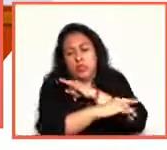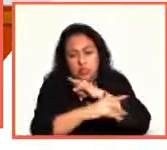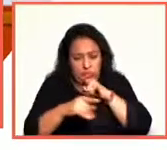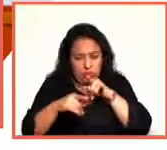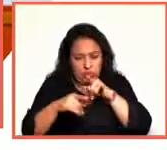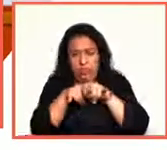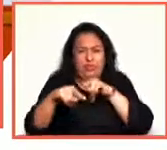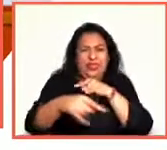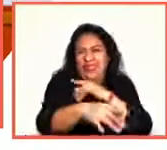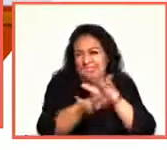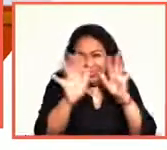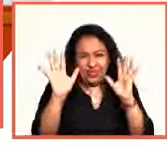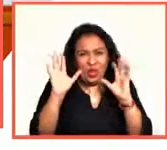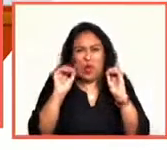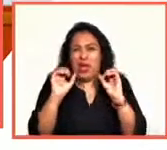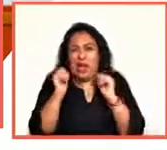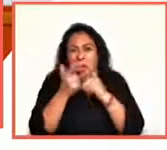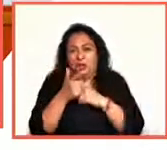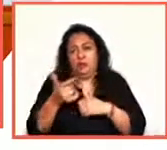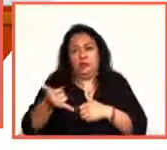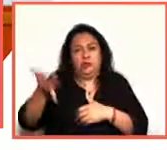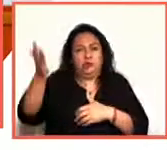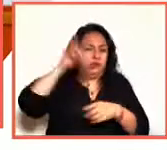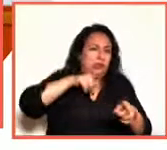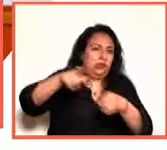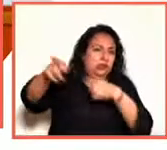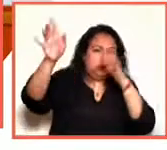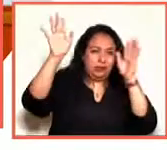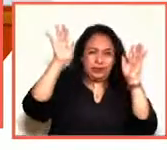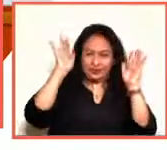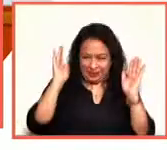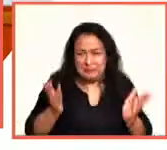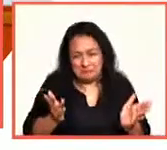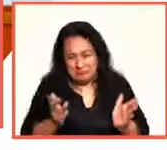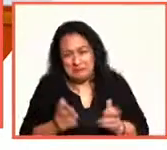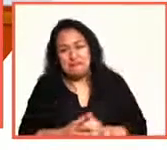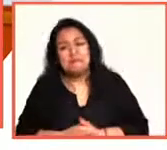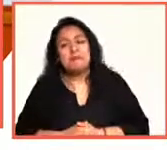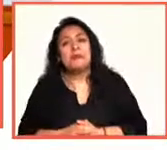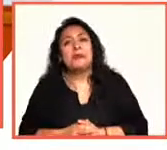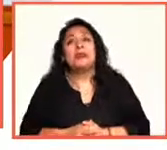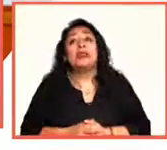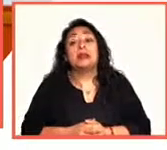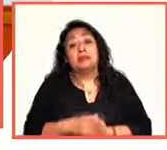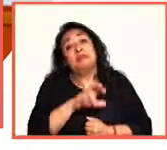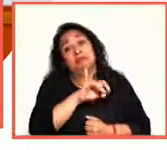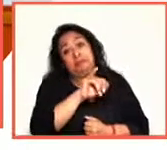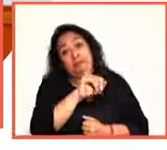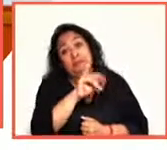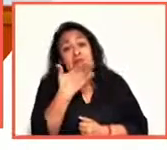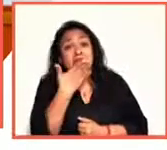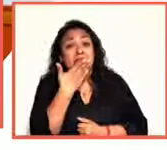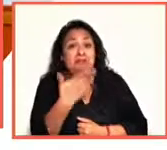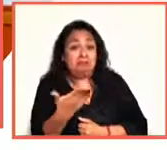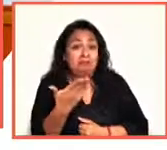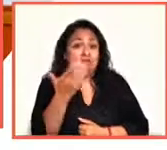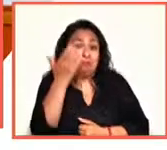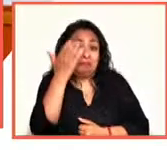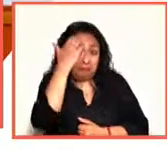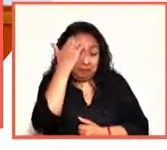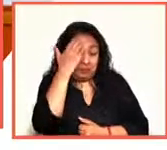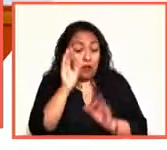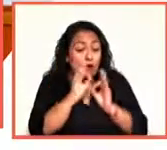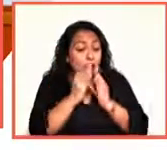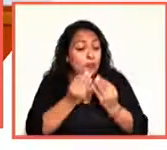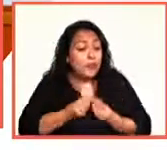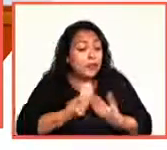cometen un agravio, lo que fuere. Bueno, pues es una buena forma de acercarse al lenguaje a